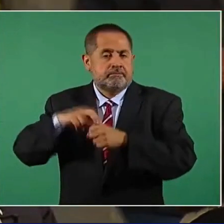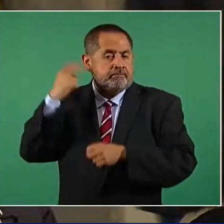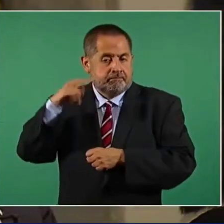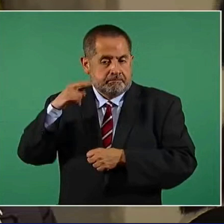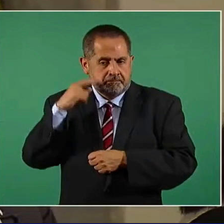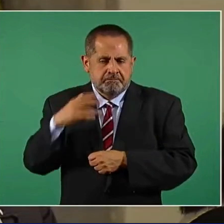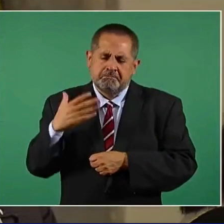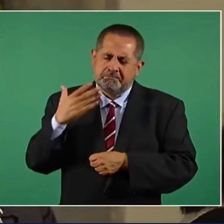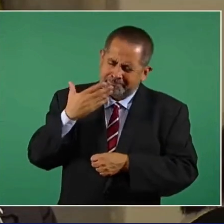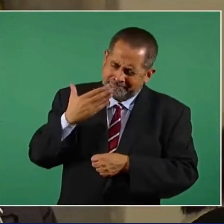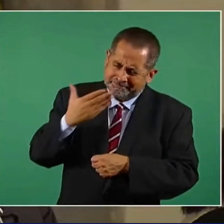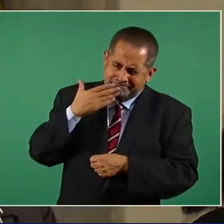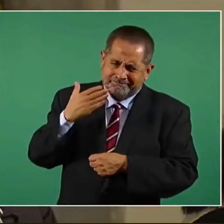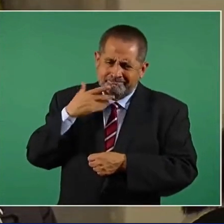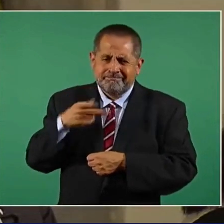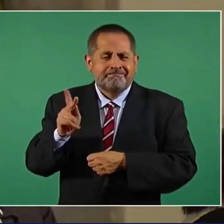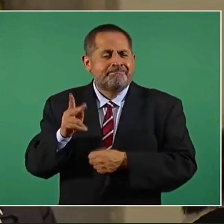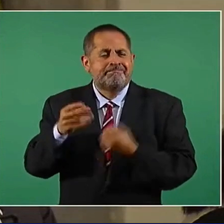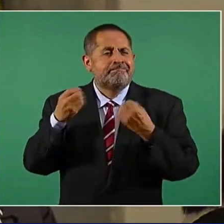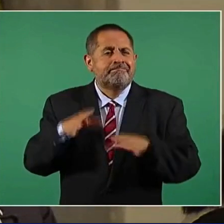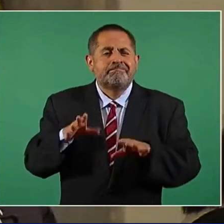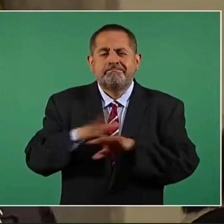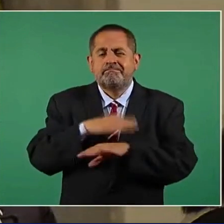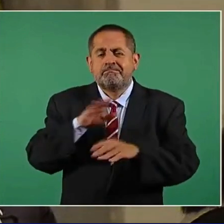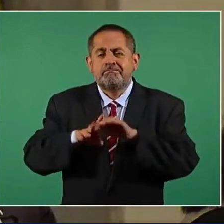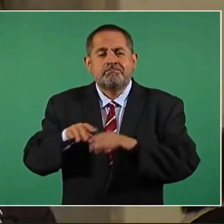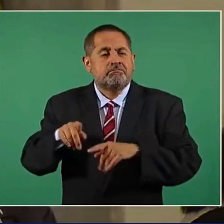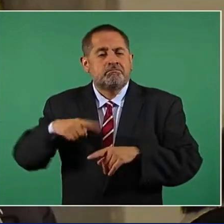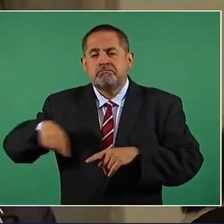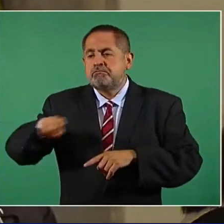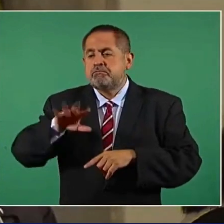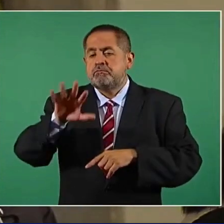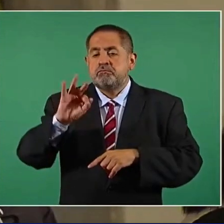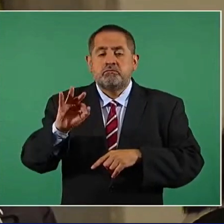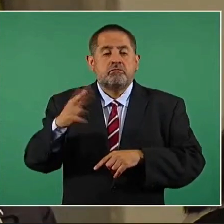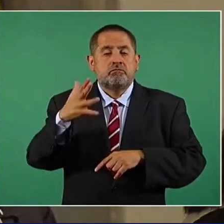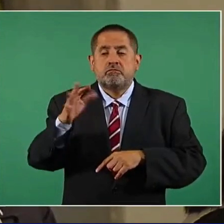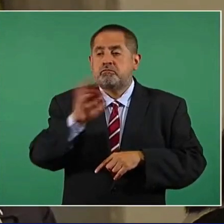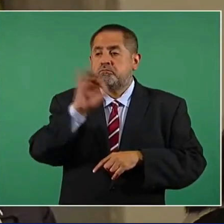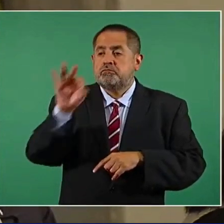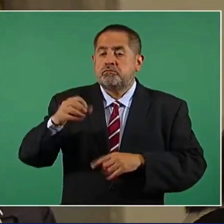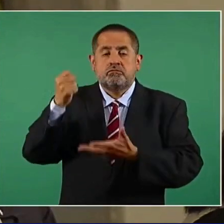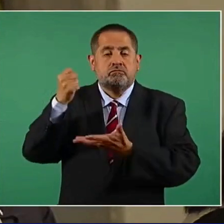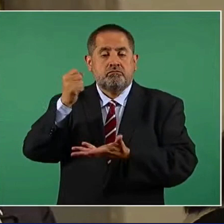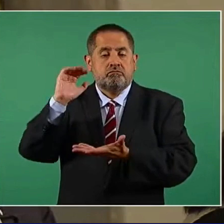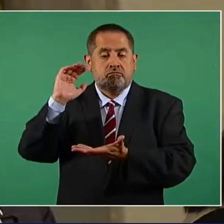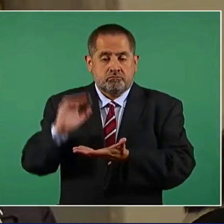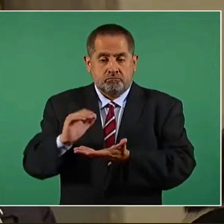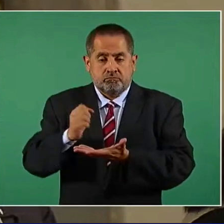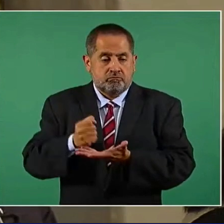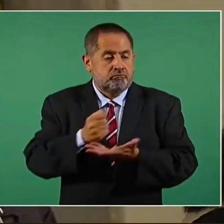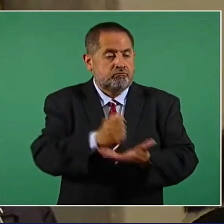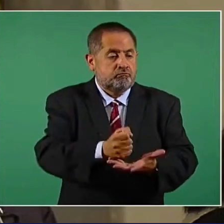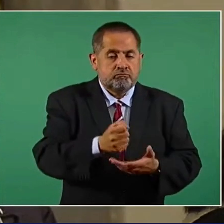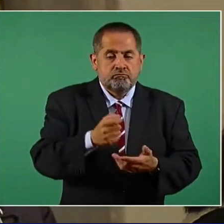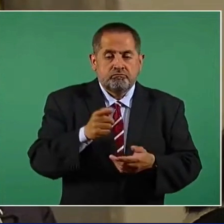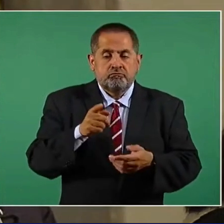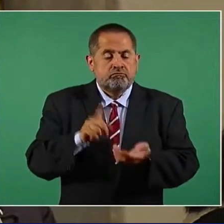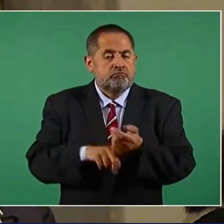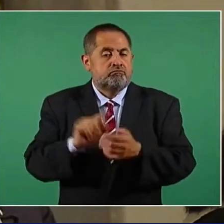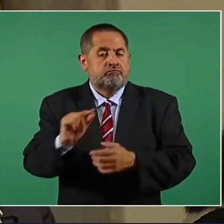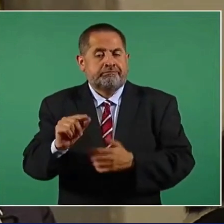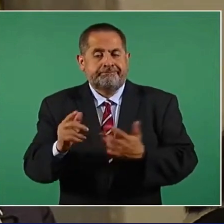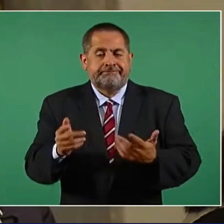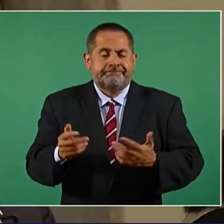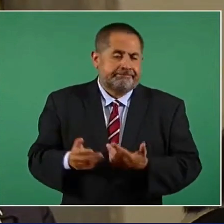aunque ha sido bueno, se ha visto vulnerado por la reducción del 45% del presupuesto estatal. La